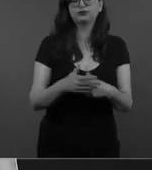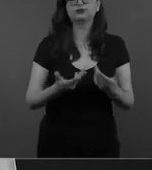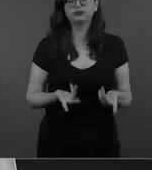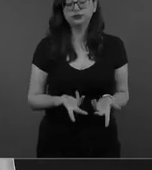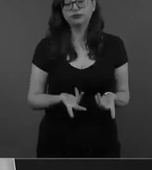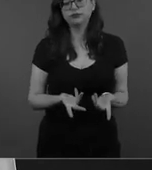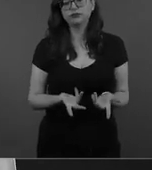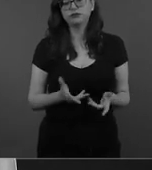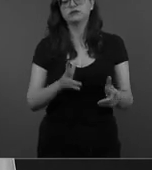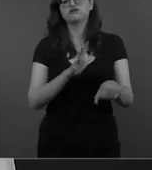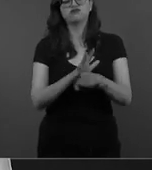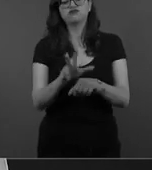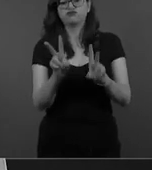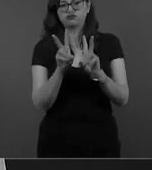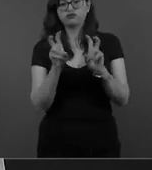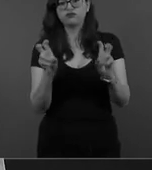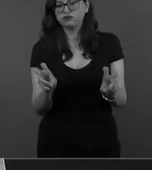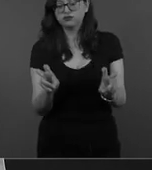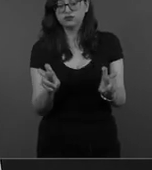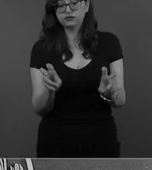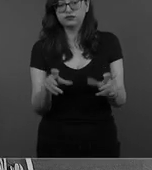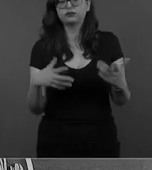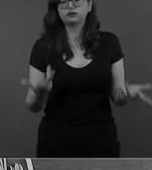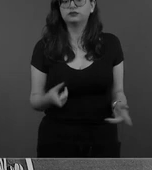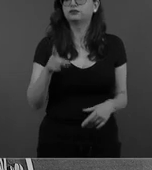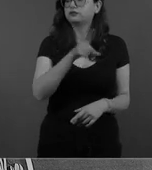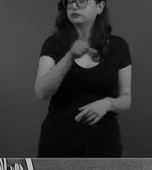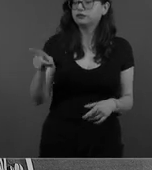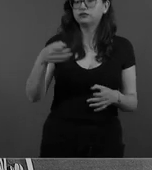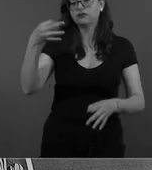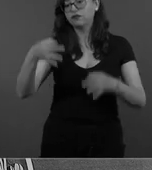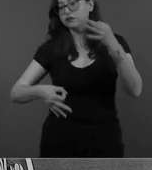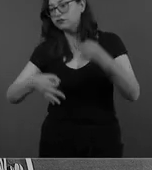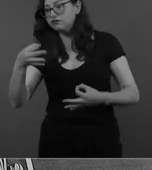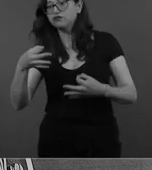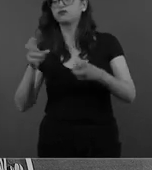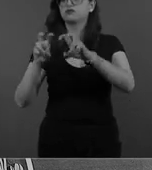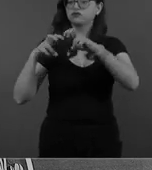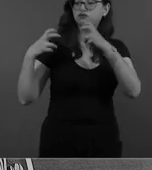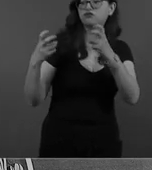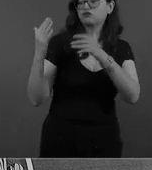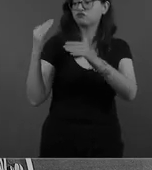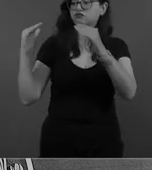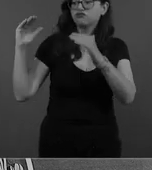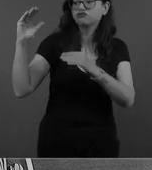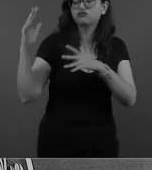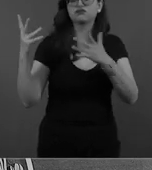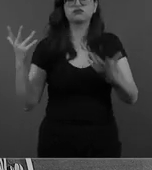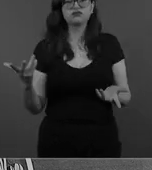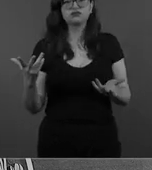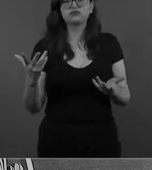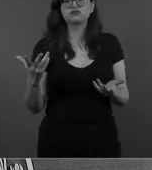facultad excedida por parte de jueces y magistrados en donde si una persona presenta